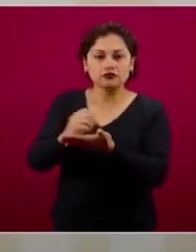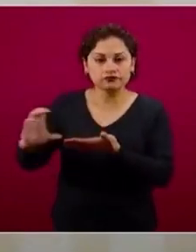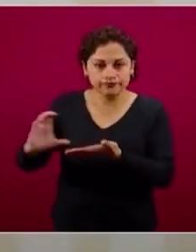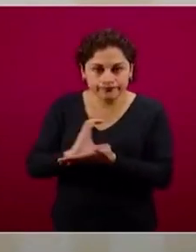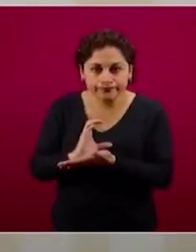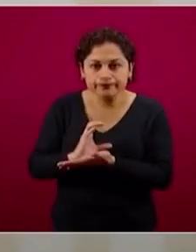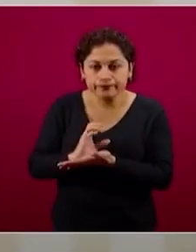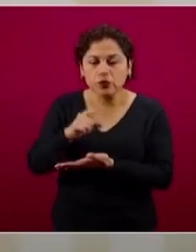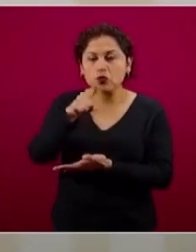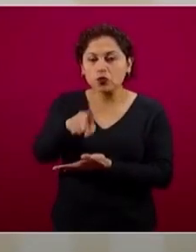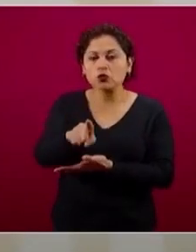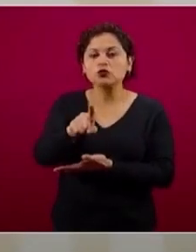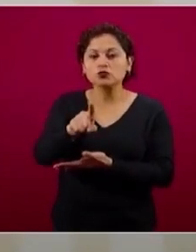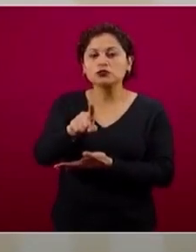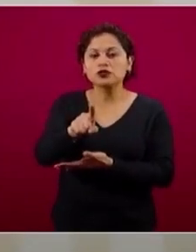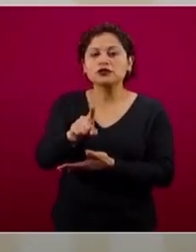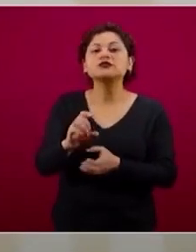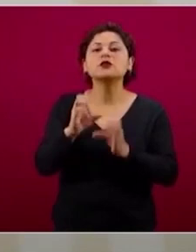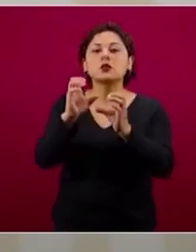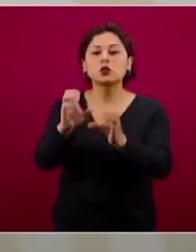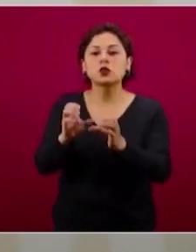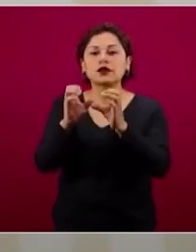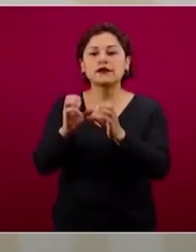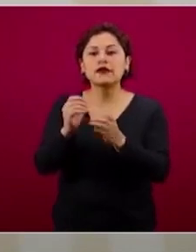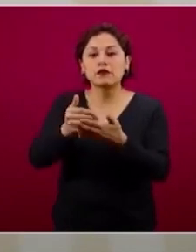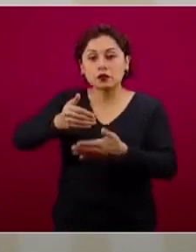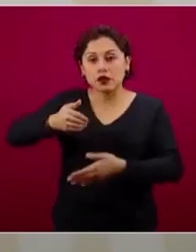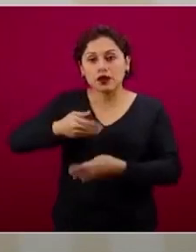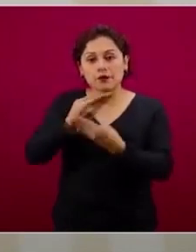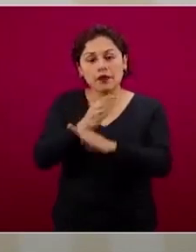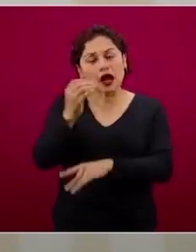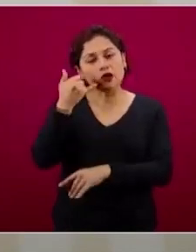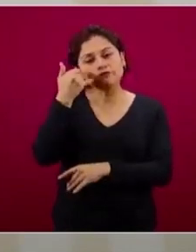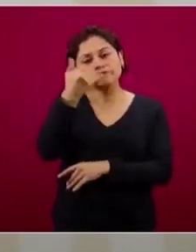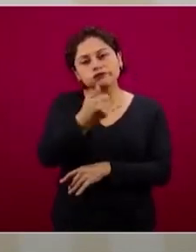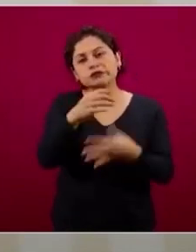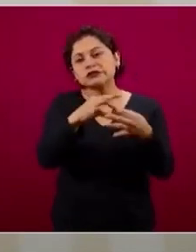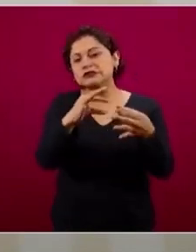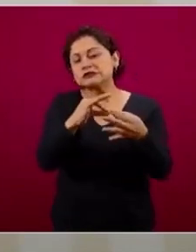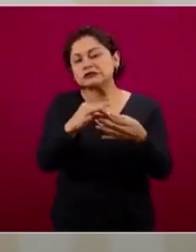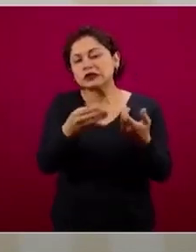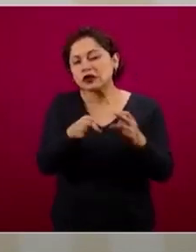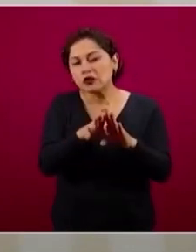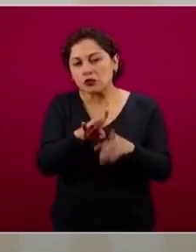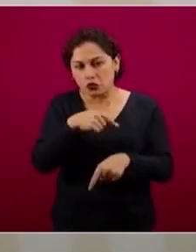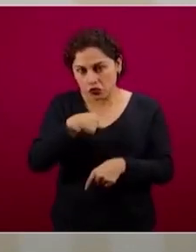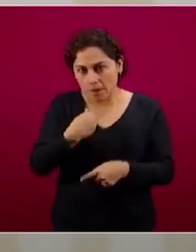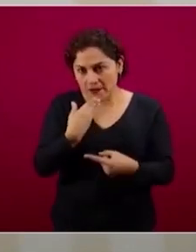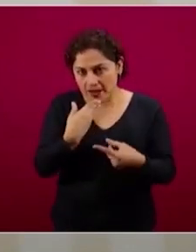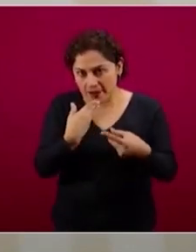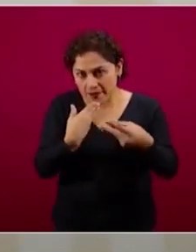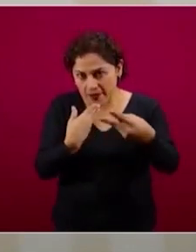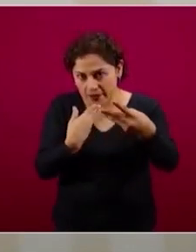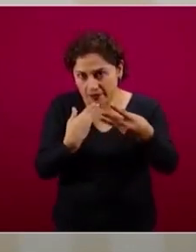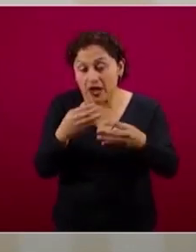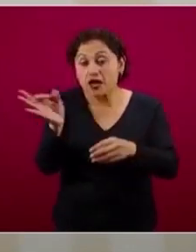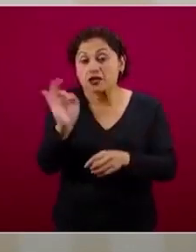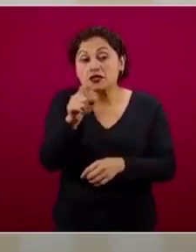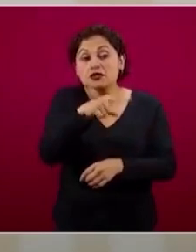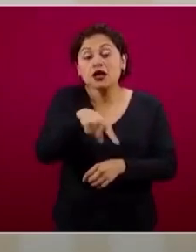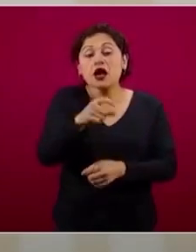que no caigan en ninguno de estos supuestos. A lo mejor hace tiempo que no usaba la cuenta bancaria y estaba en ceros y por lo tanto